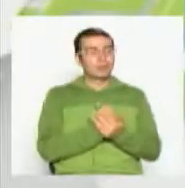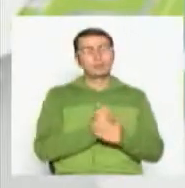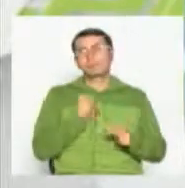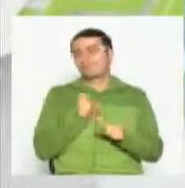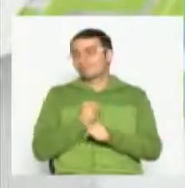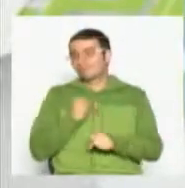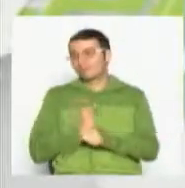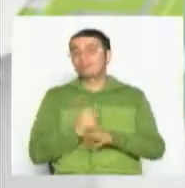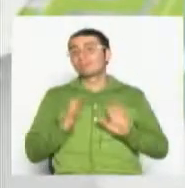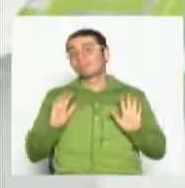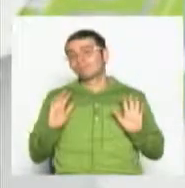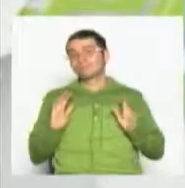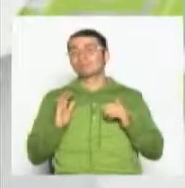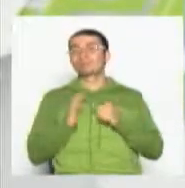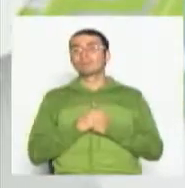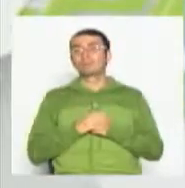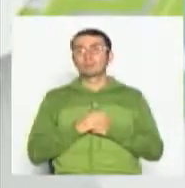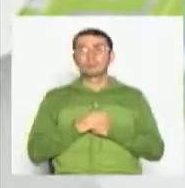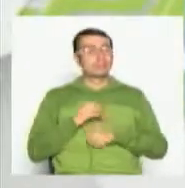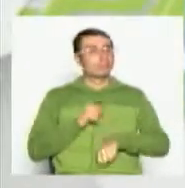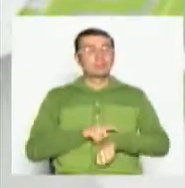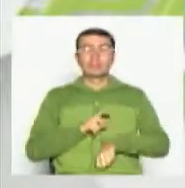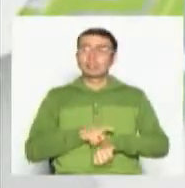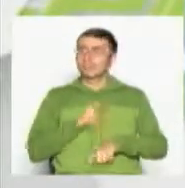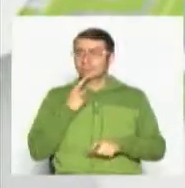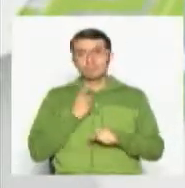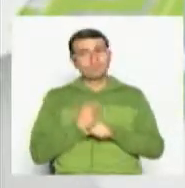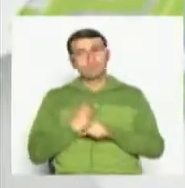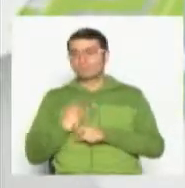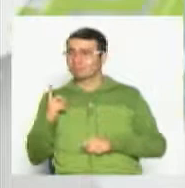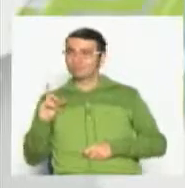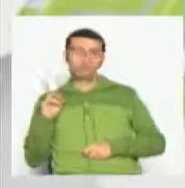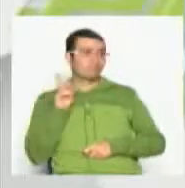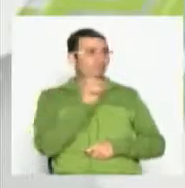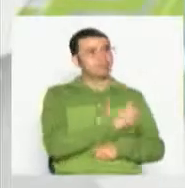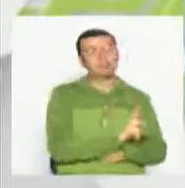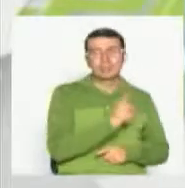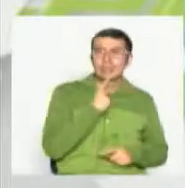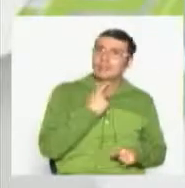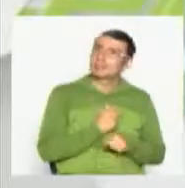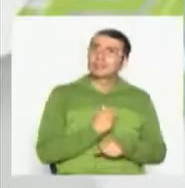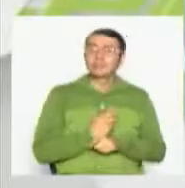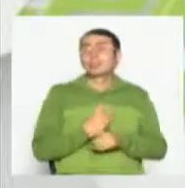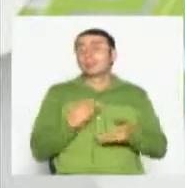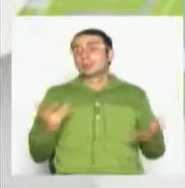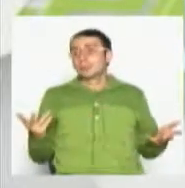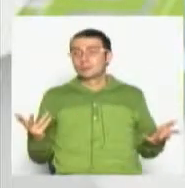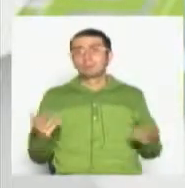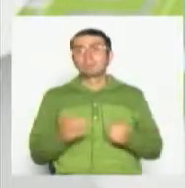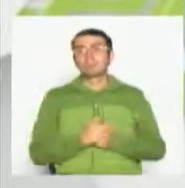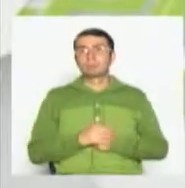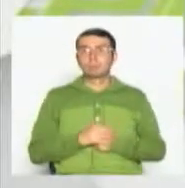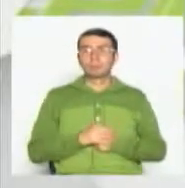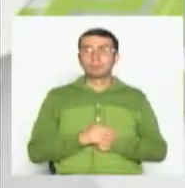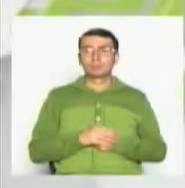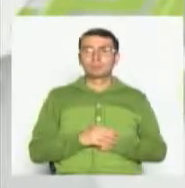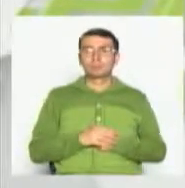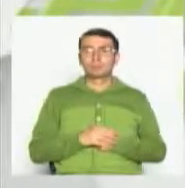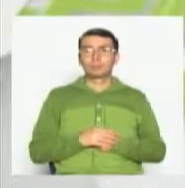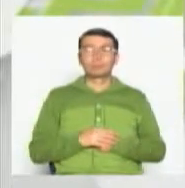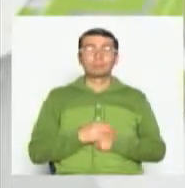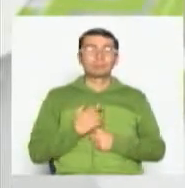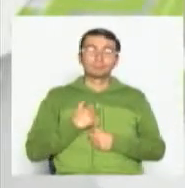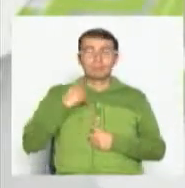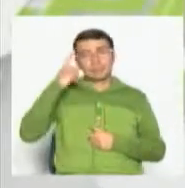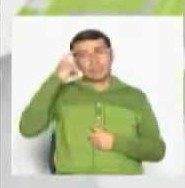que en el tiempo no me da, entonces totalmente me cansé de correr, extraño mucho el